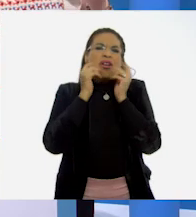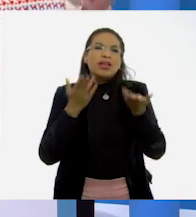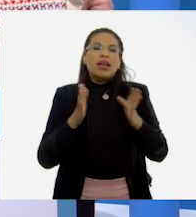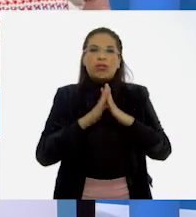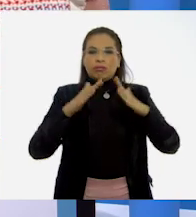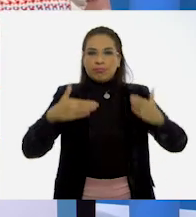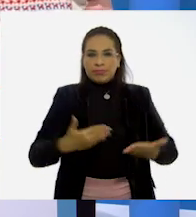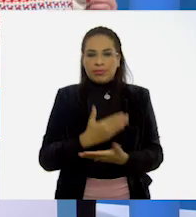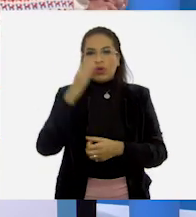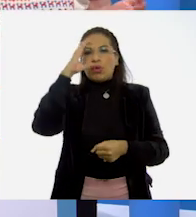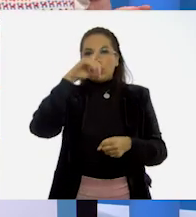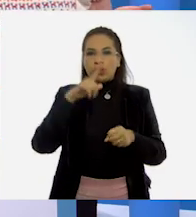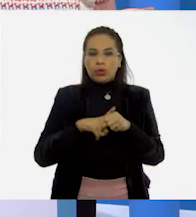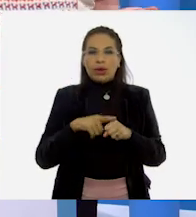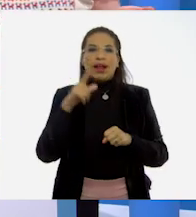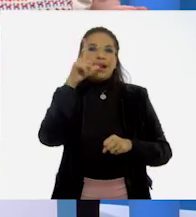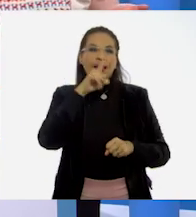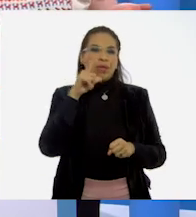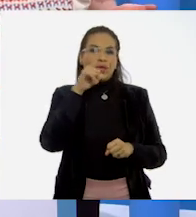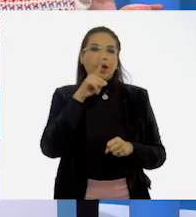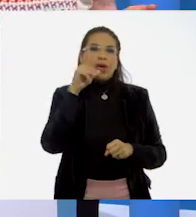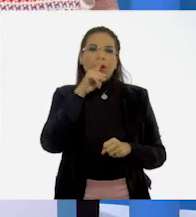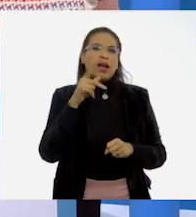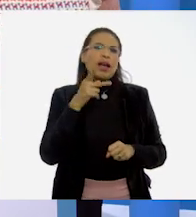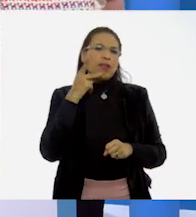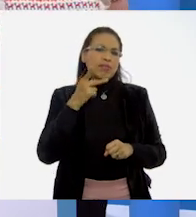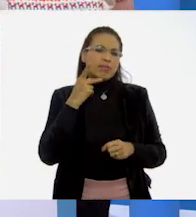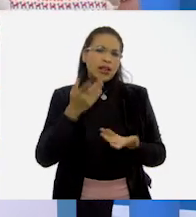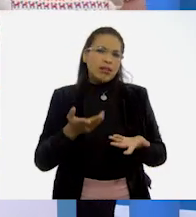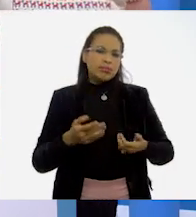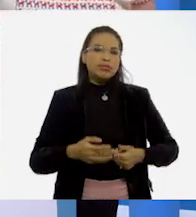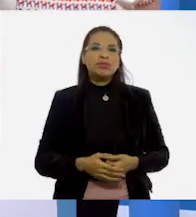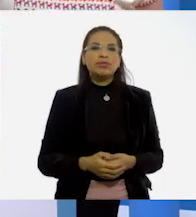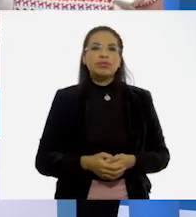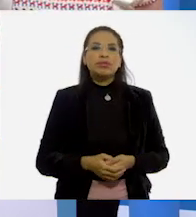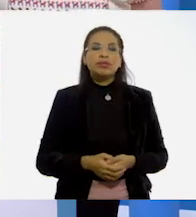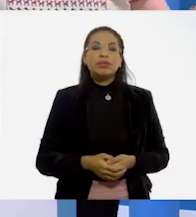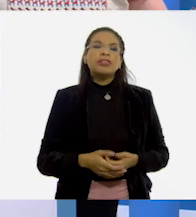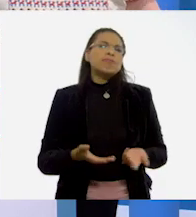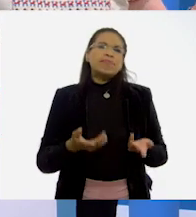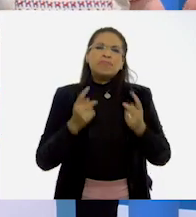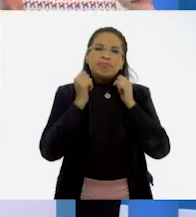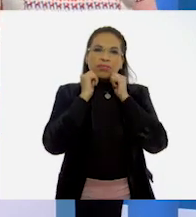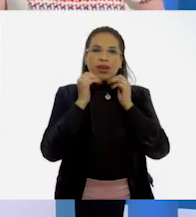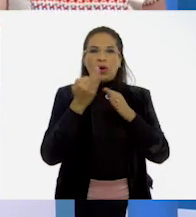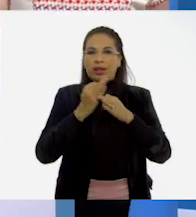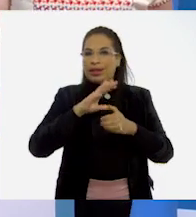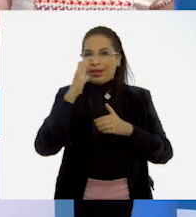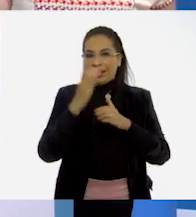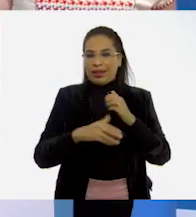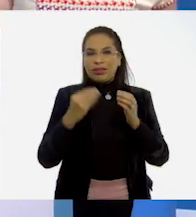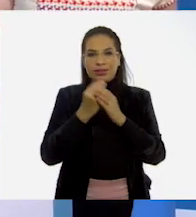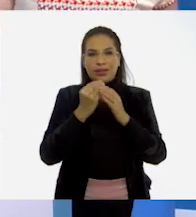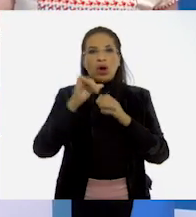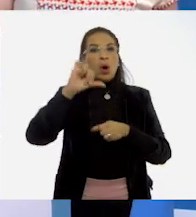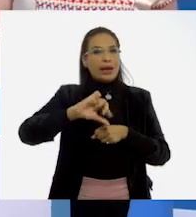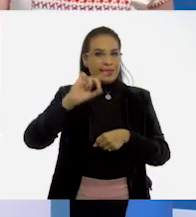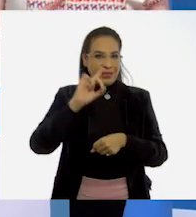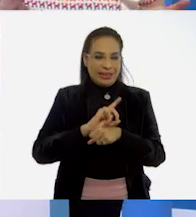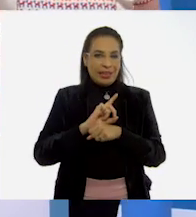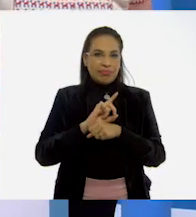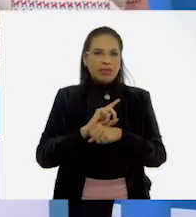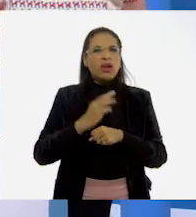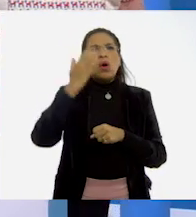origen, cultura, lengua o la lengua que hablamos. Pero bueno, estamos a punto de terminar la clase del día de hoy,